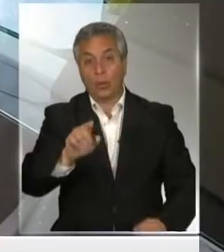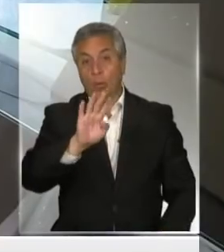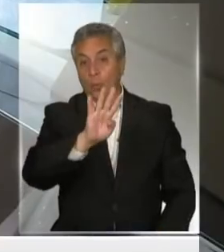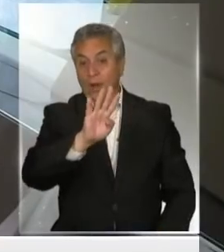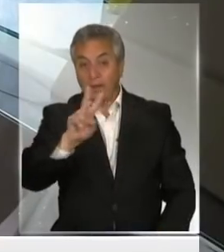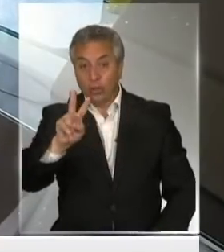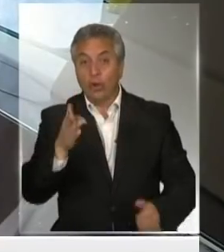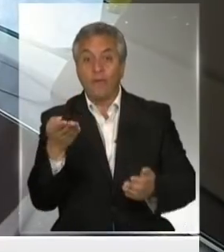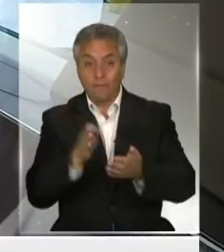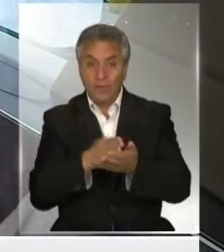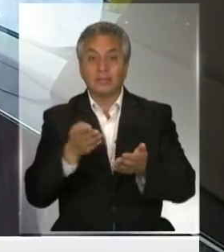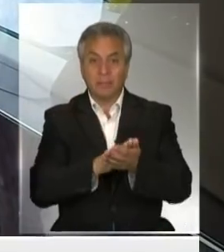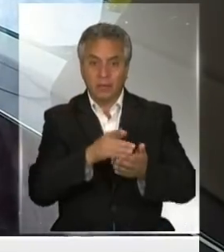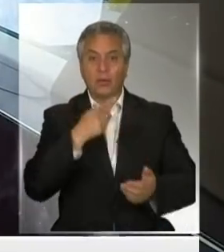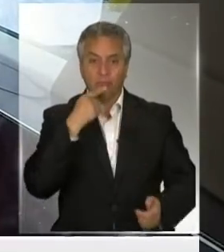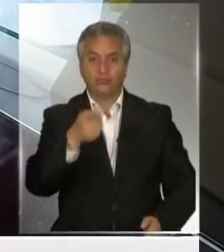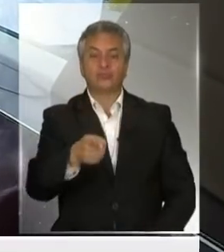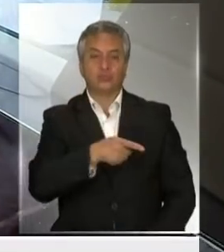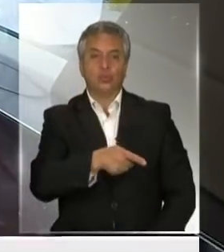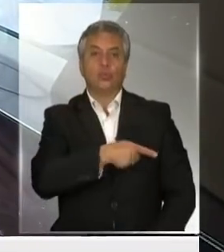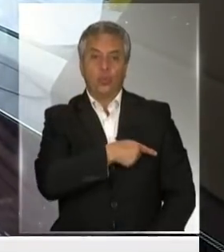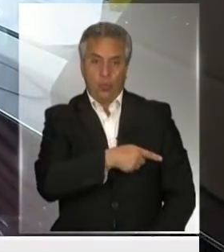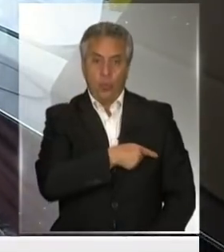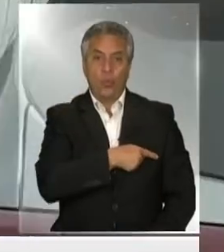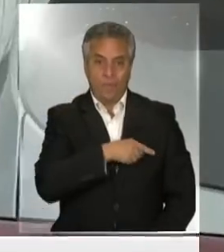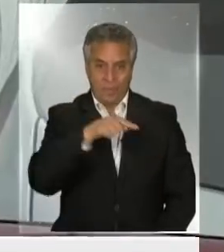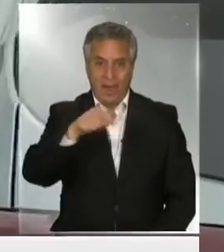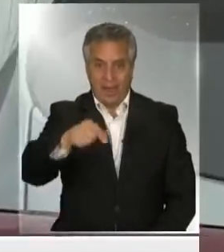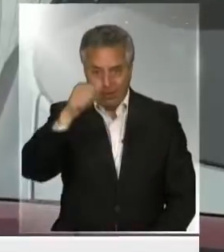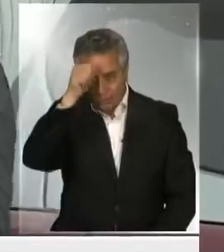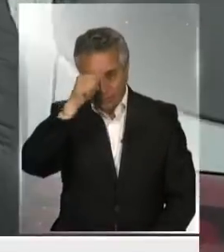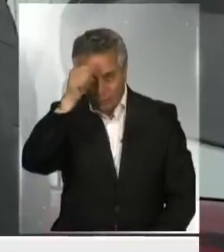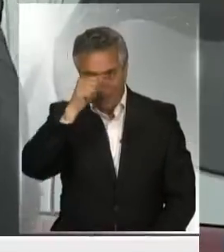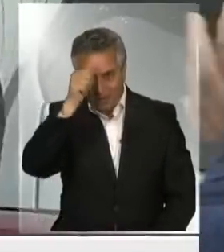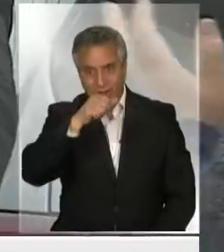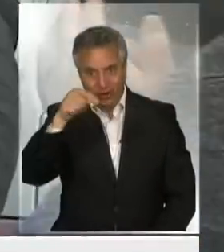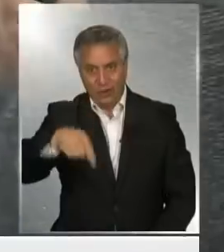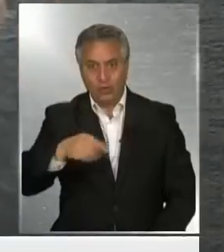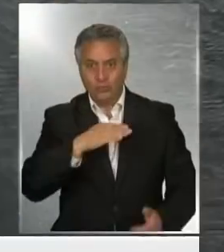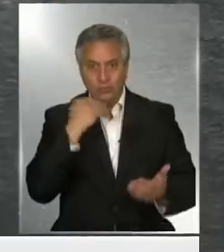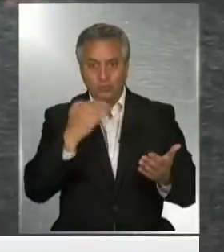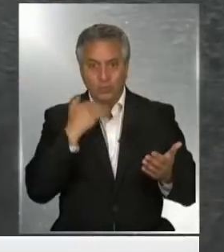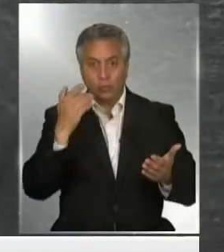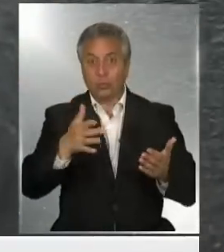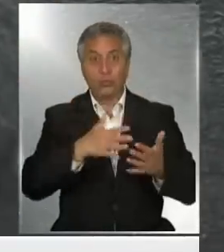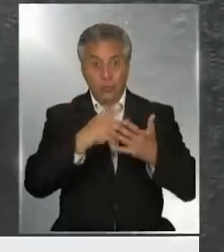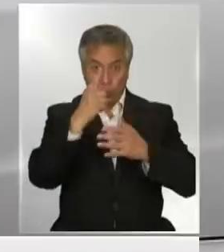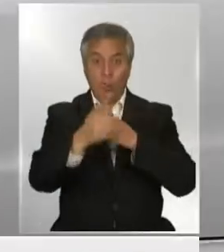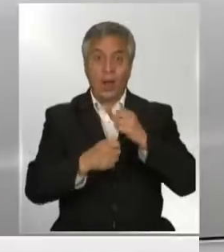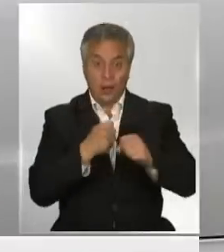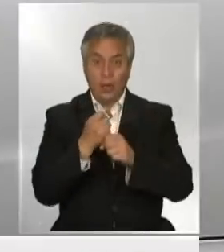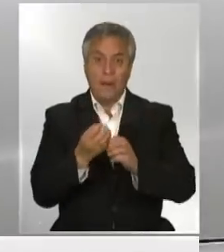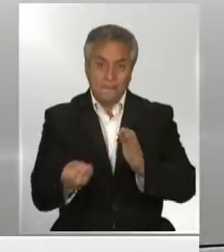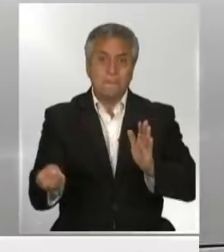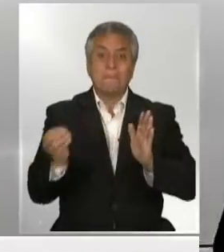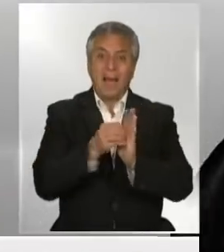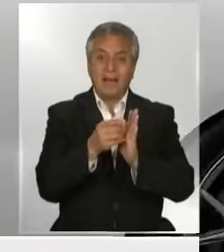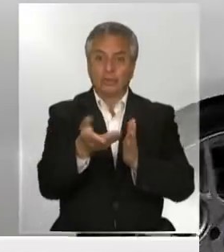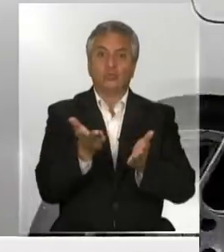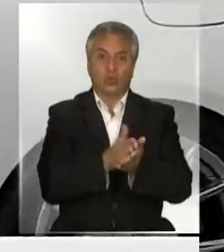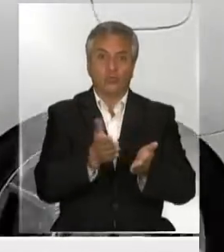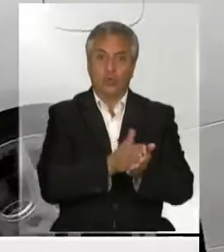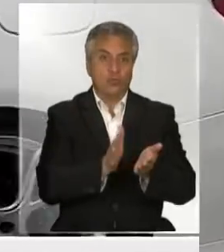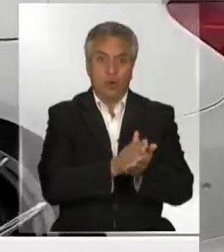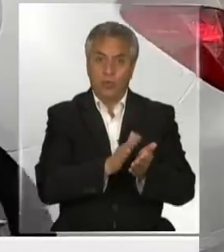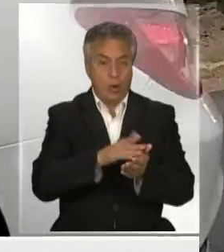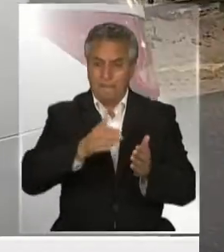reportaron a causa del COVID-19 este domingo. Engrosando los datos del año con más decesos en la historia de Chile,